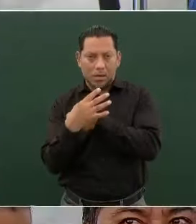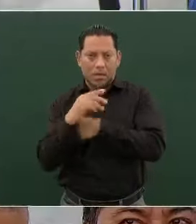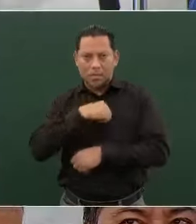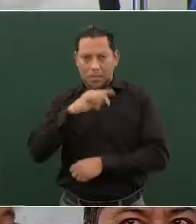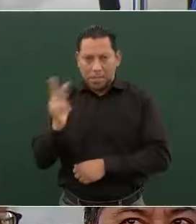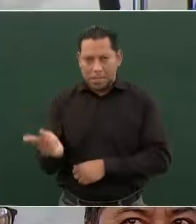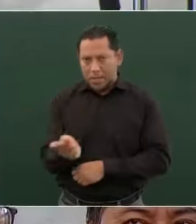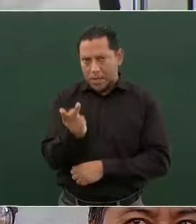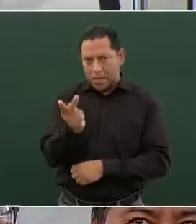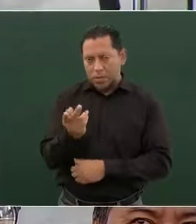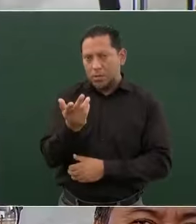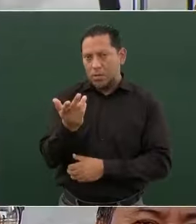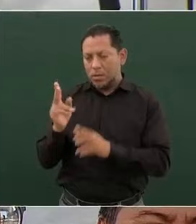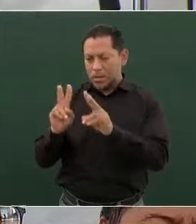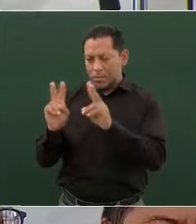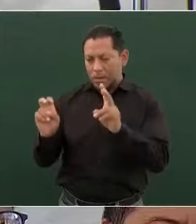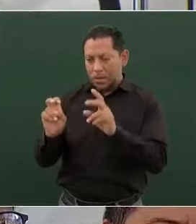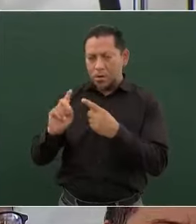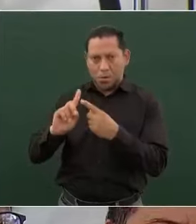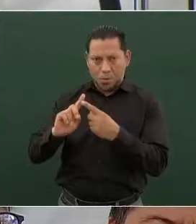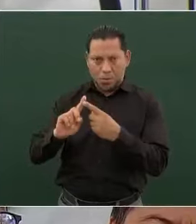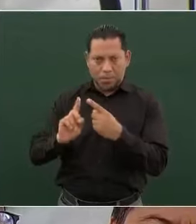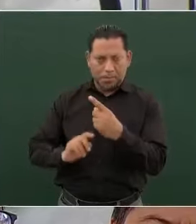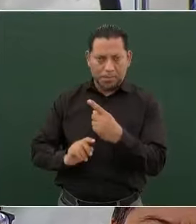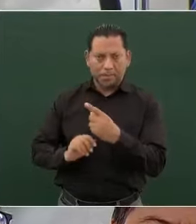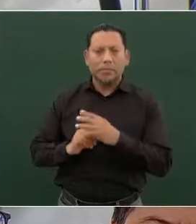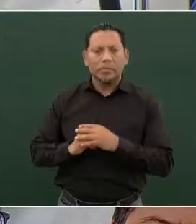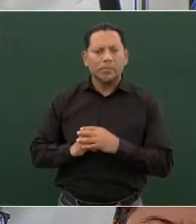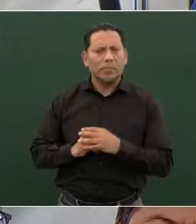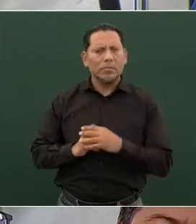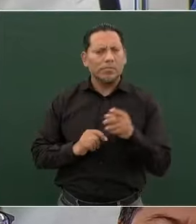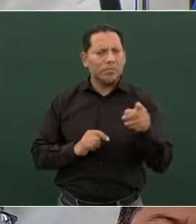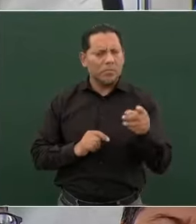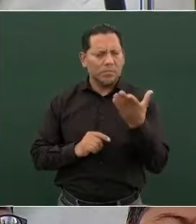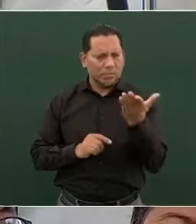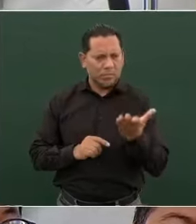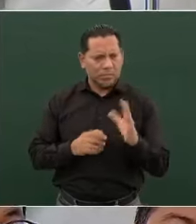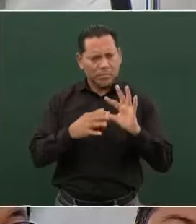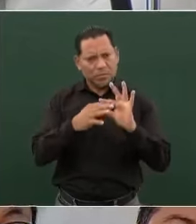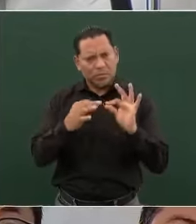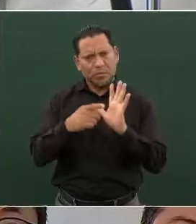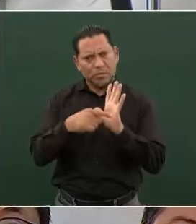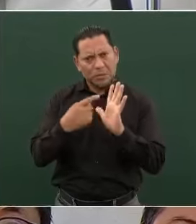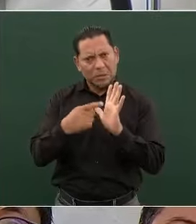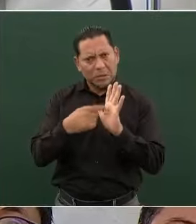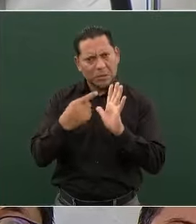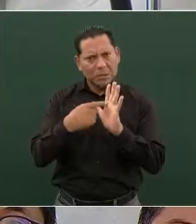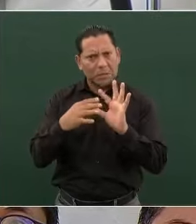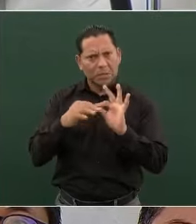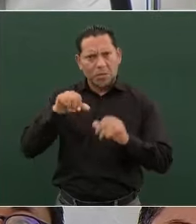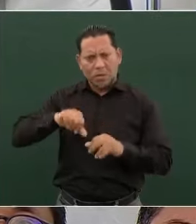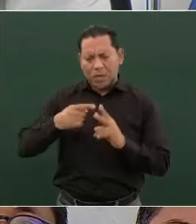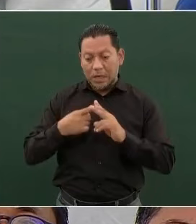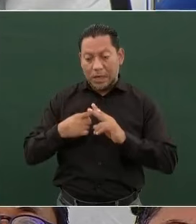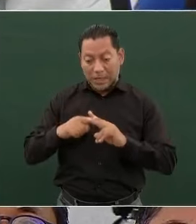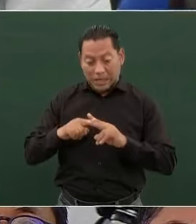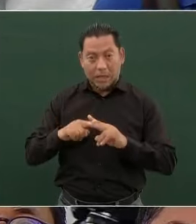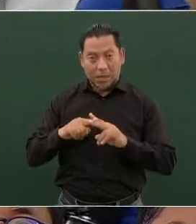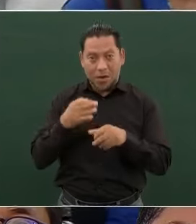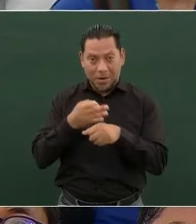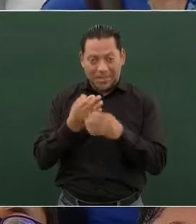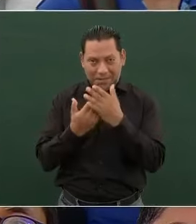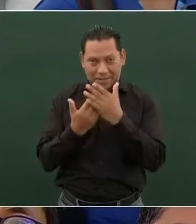Preguntarle, presidente, el primer tema. Mucho ha hablado usted, incluso el día de hoy al iniciar la conferencia,